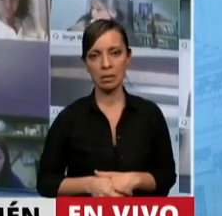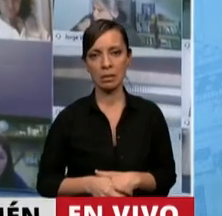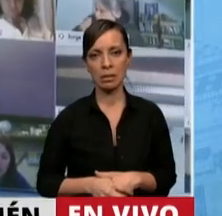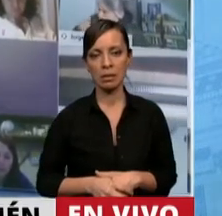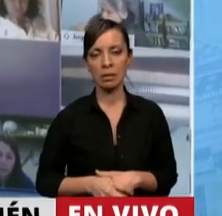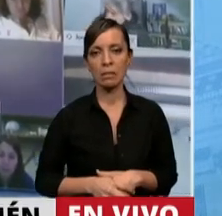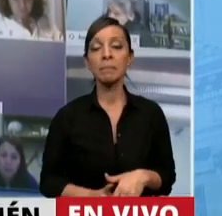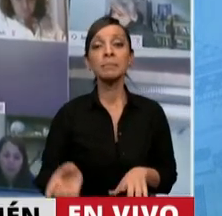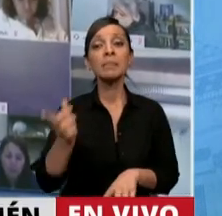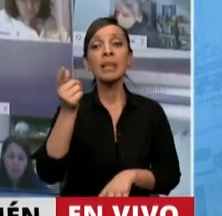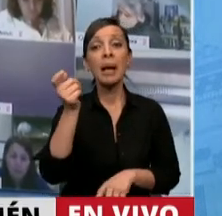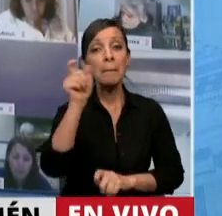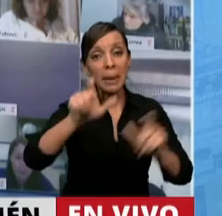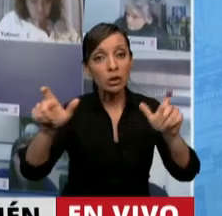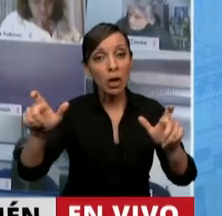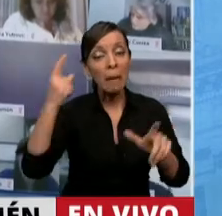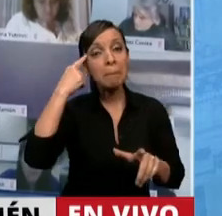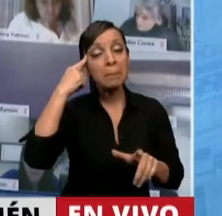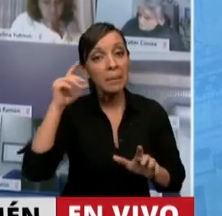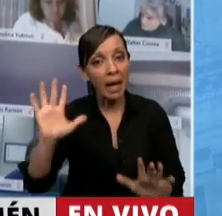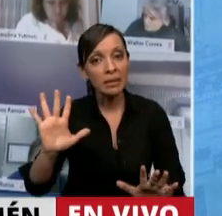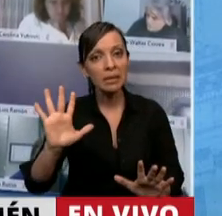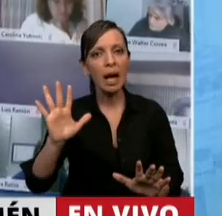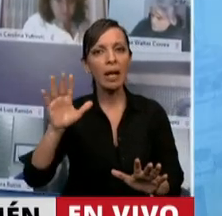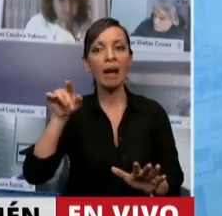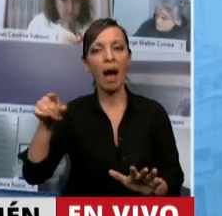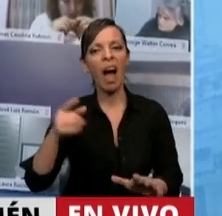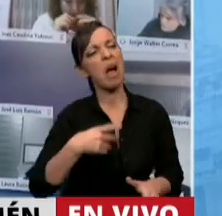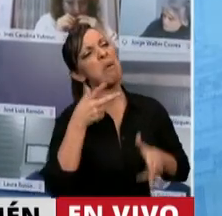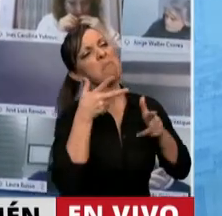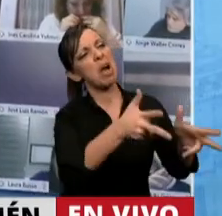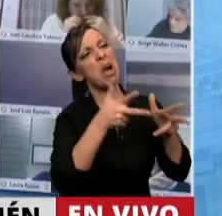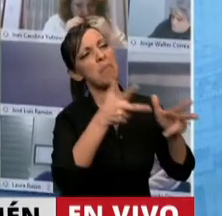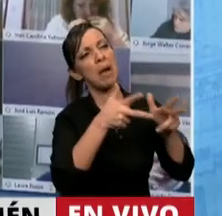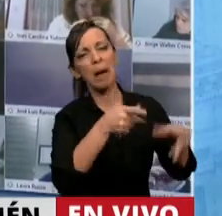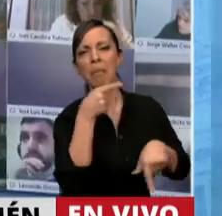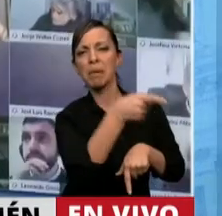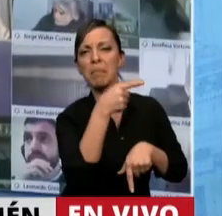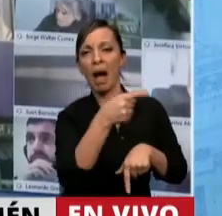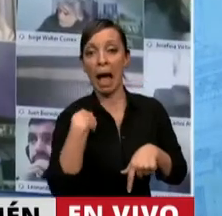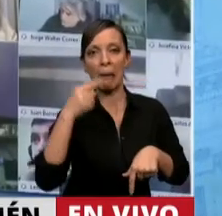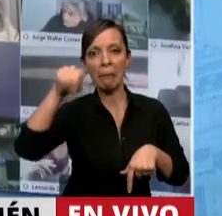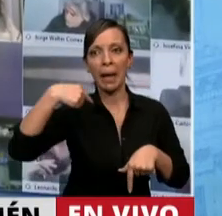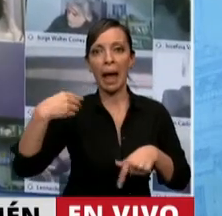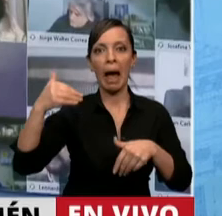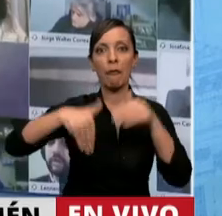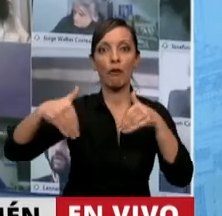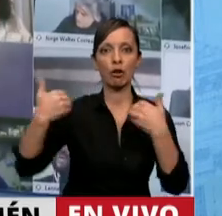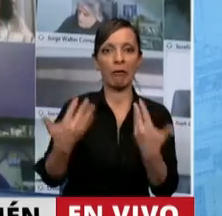este recinto que con sus insultos acrecientan su capital político,